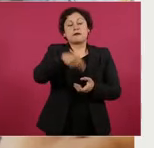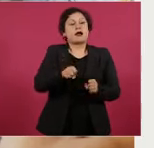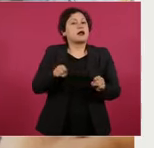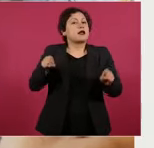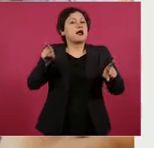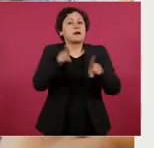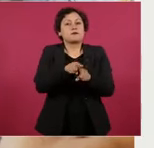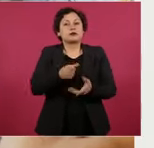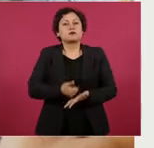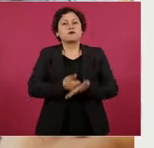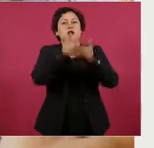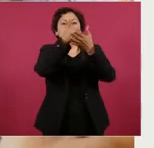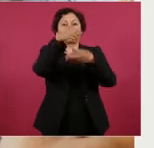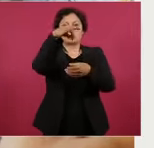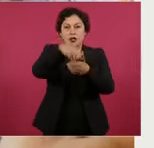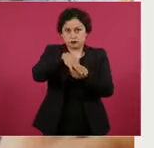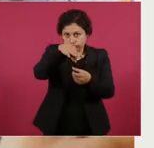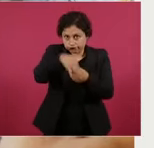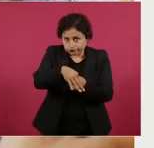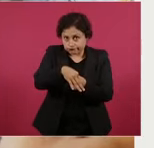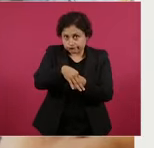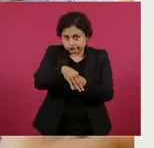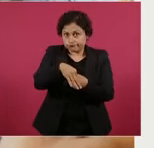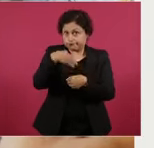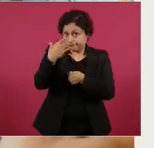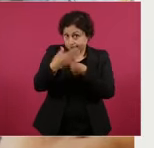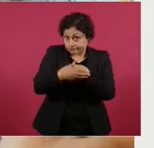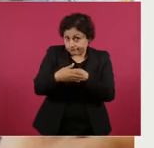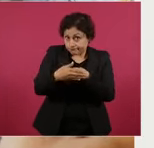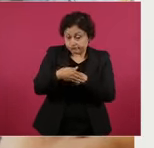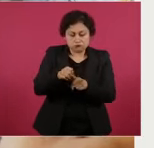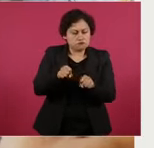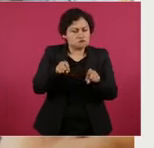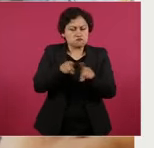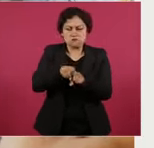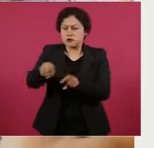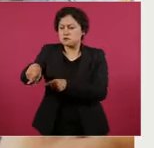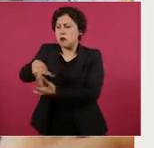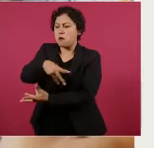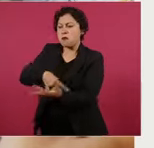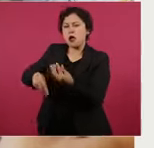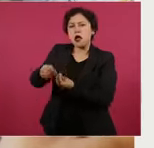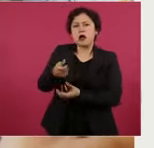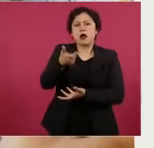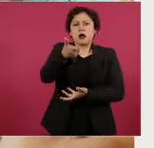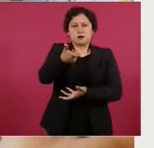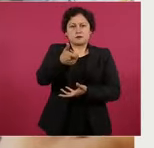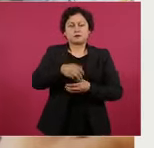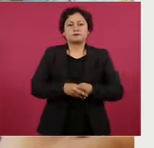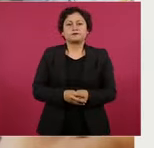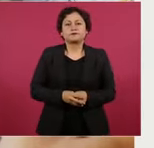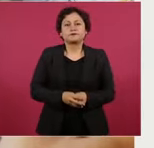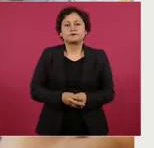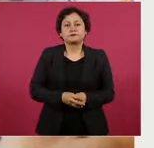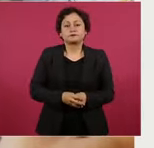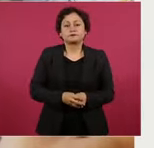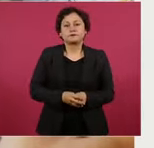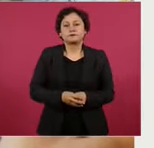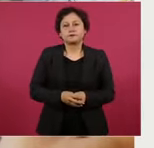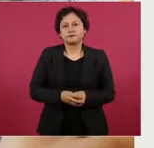decir, la elección que habremos de vivir si esto se aprueba. Adelante.